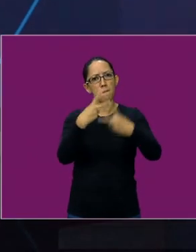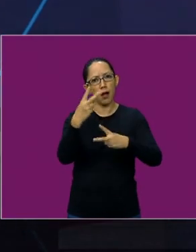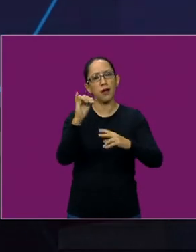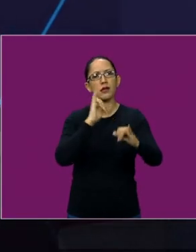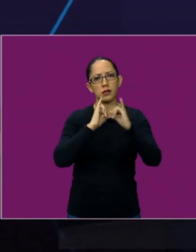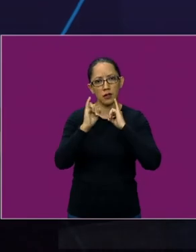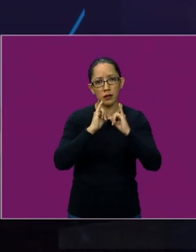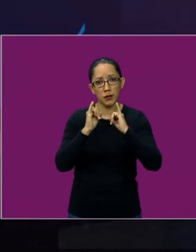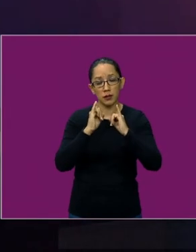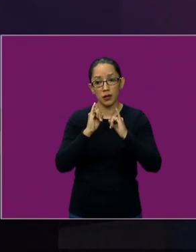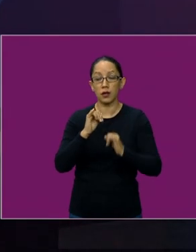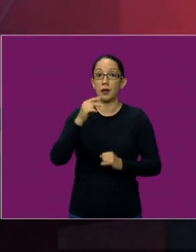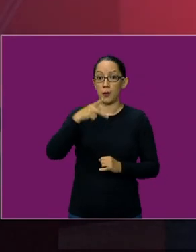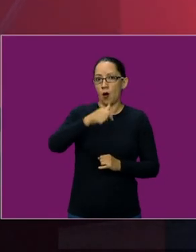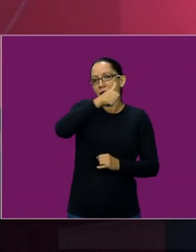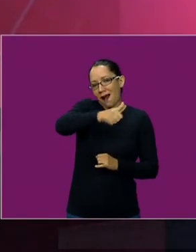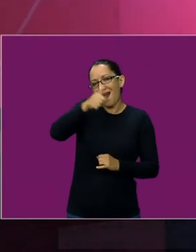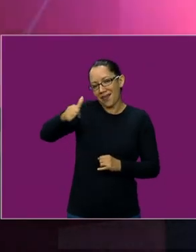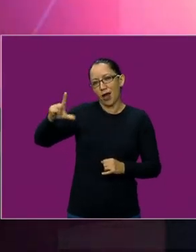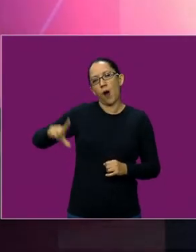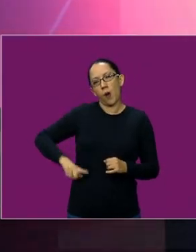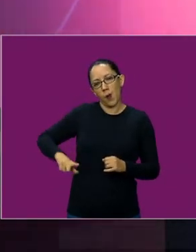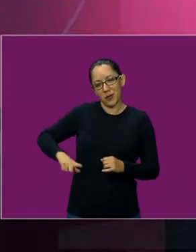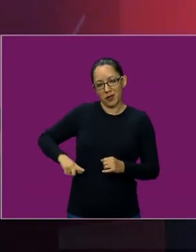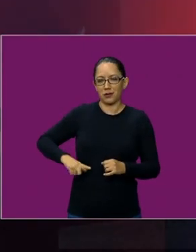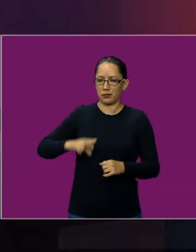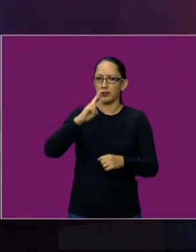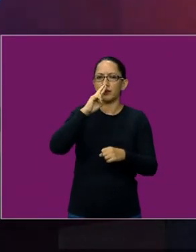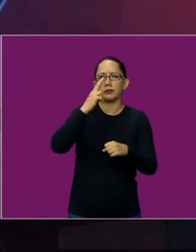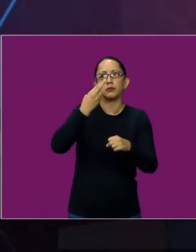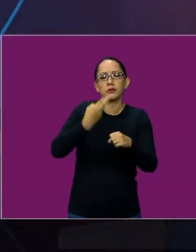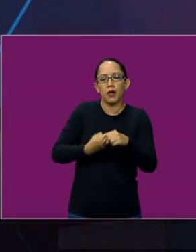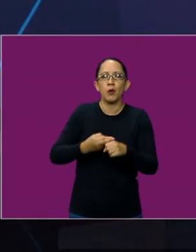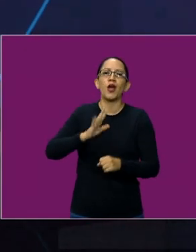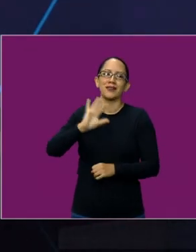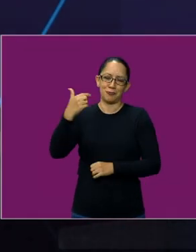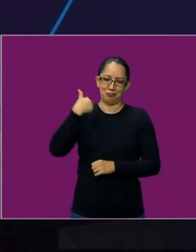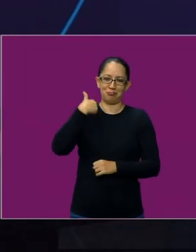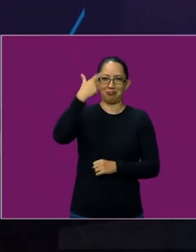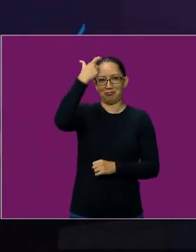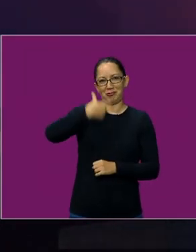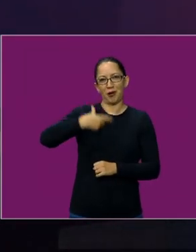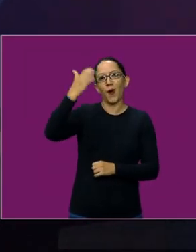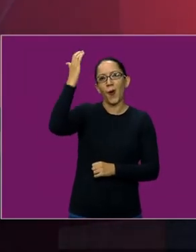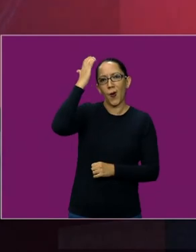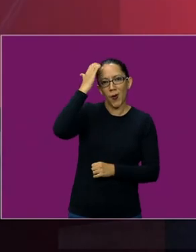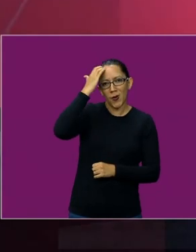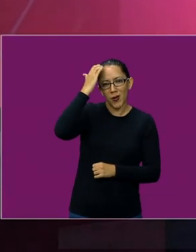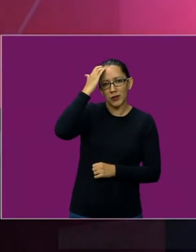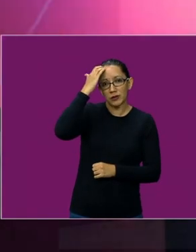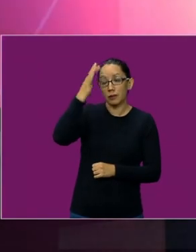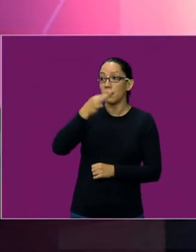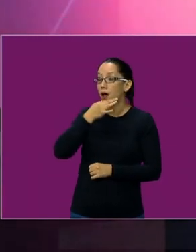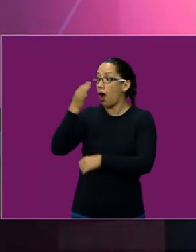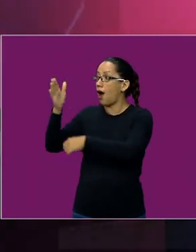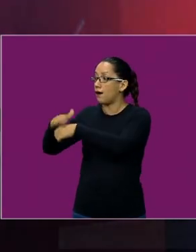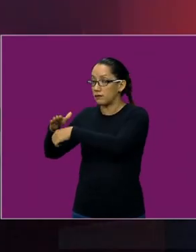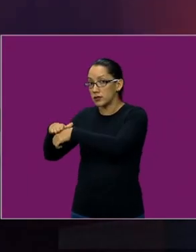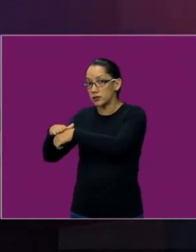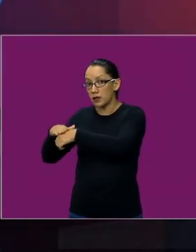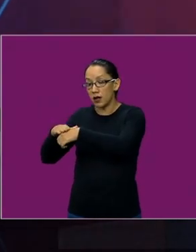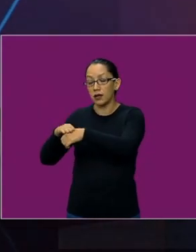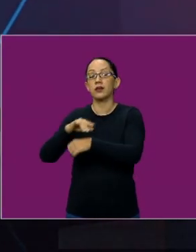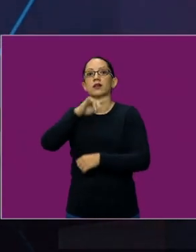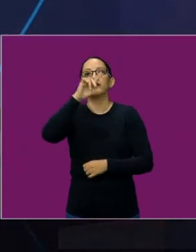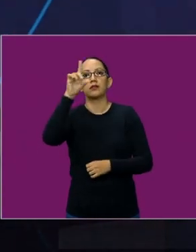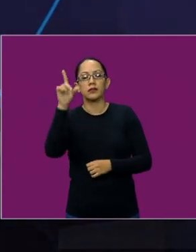gobiernos en turno han sabido mi trabajo, y sí, y se tiene que avisar a presidencia, va a ser tal intérprete.